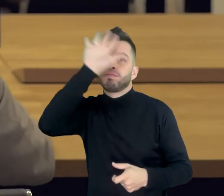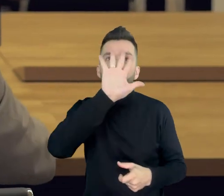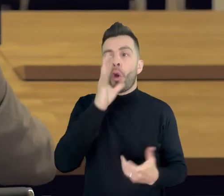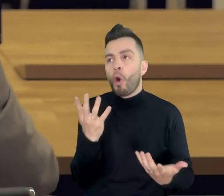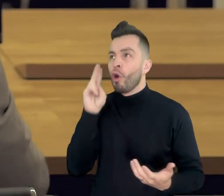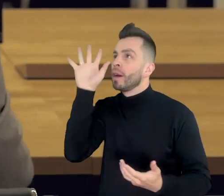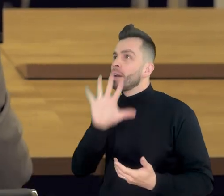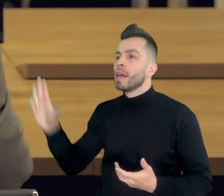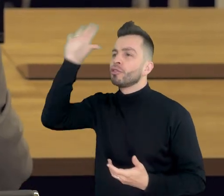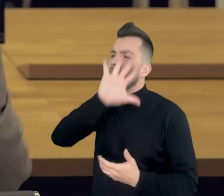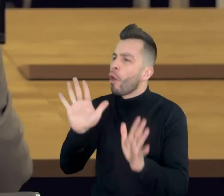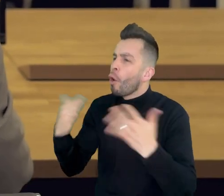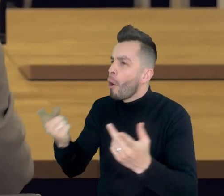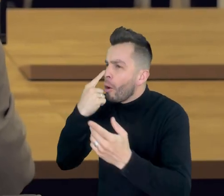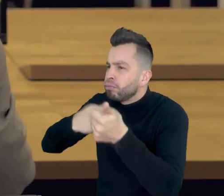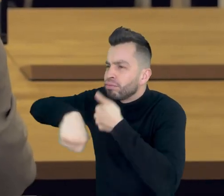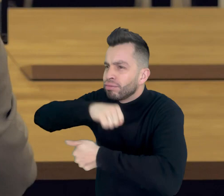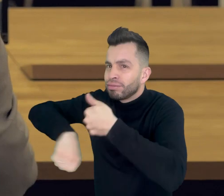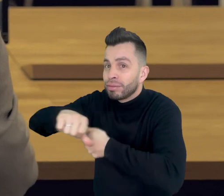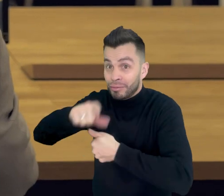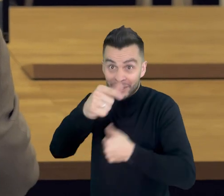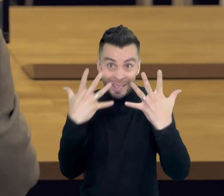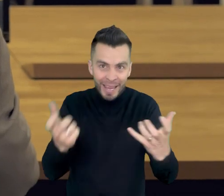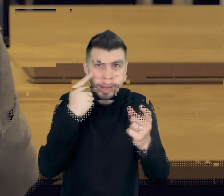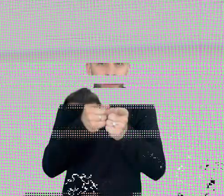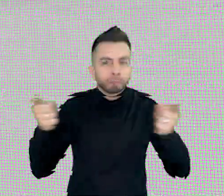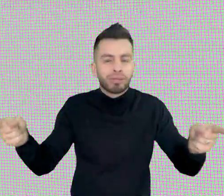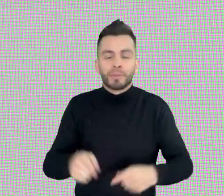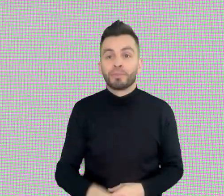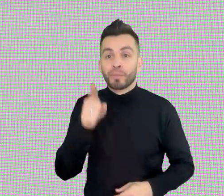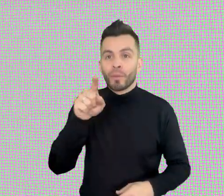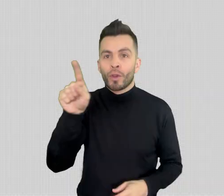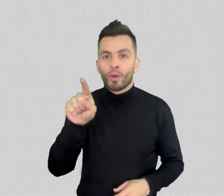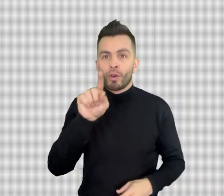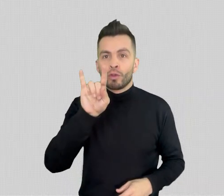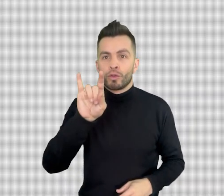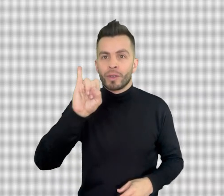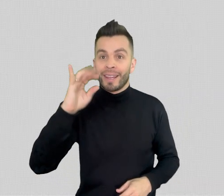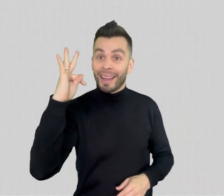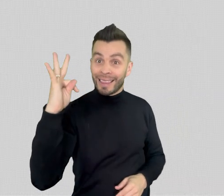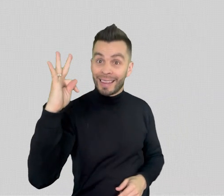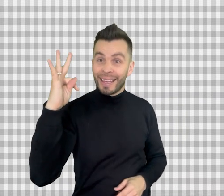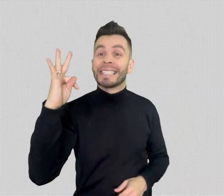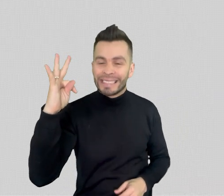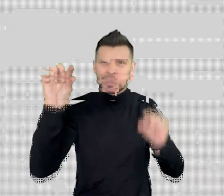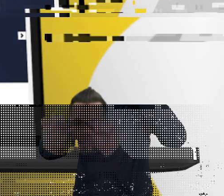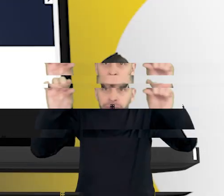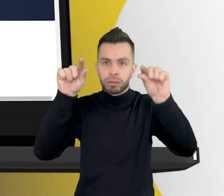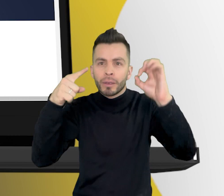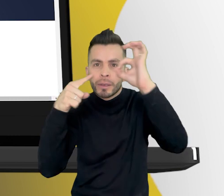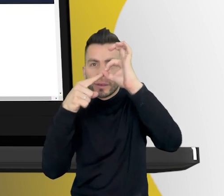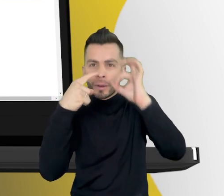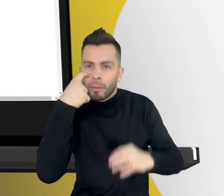orden nacional y territorial. Para conocer los trámites de la CRC, en tu navegador debes buscar la palabra Suite.